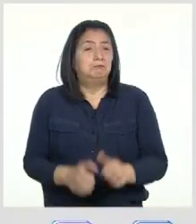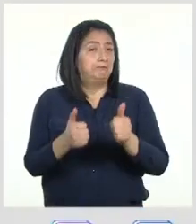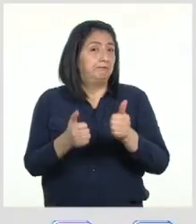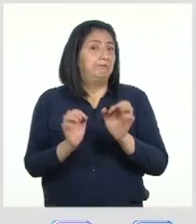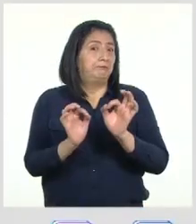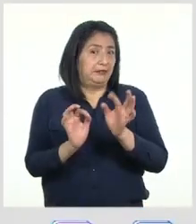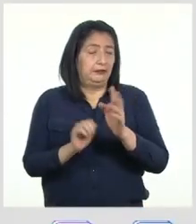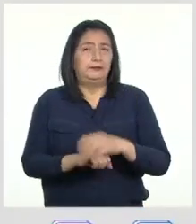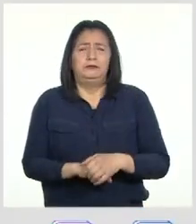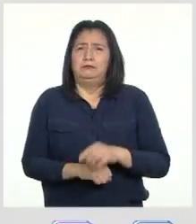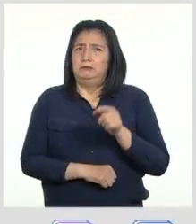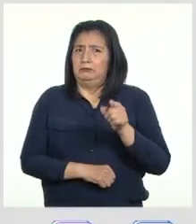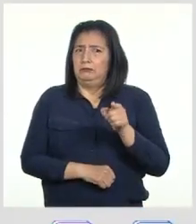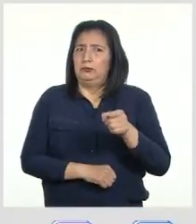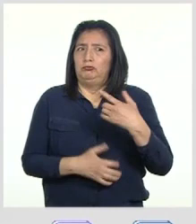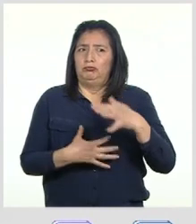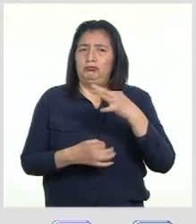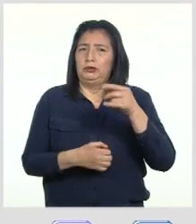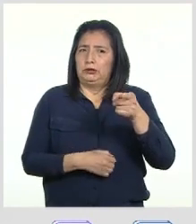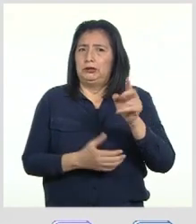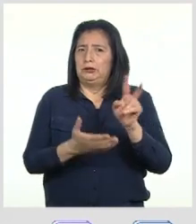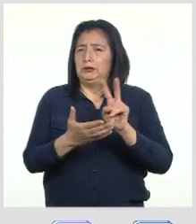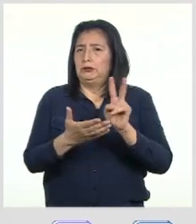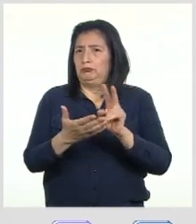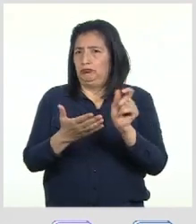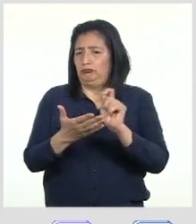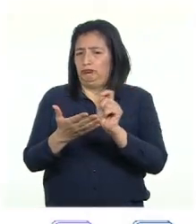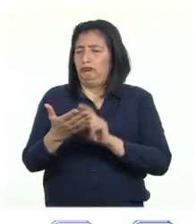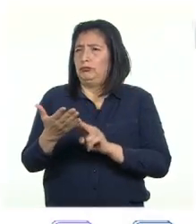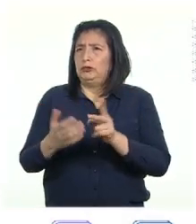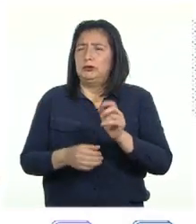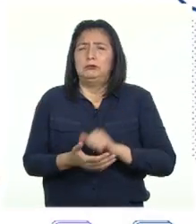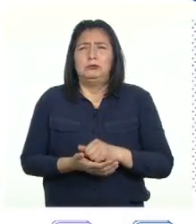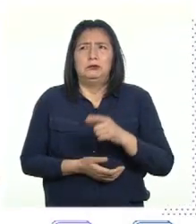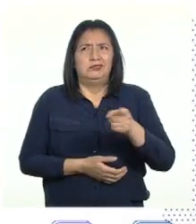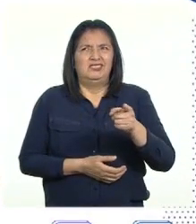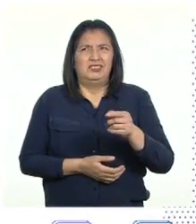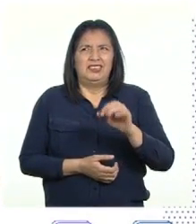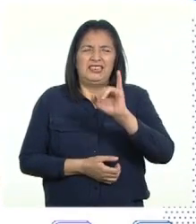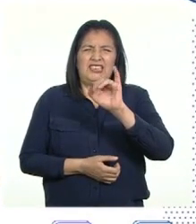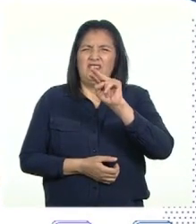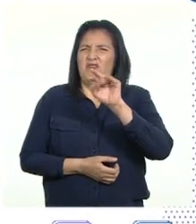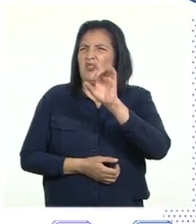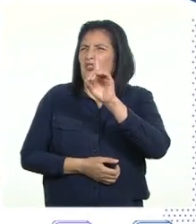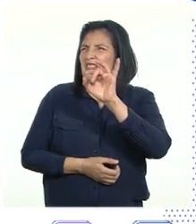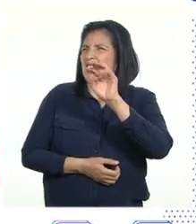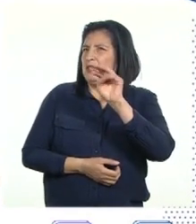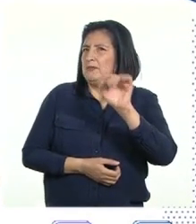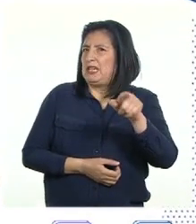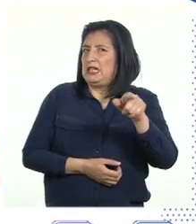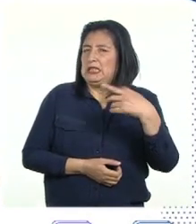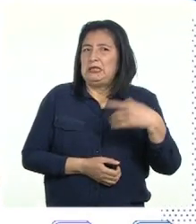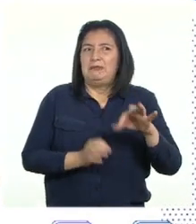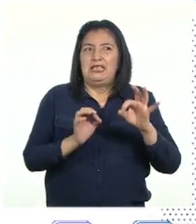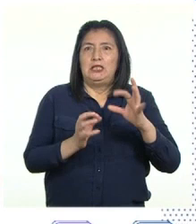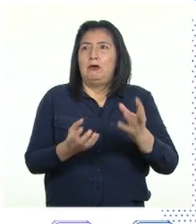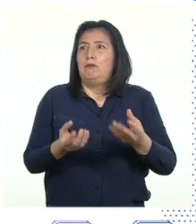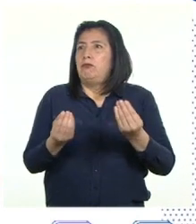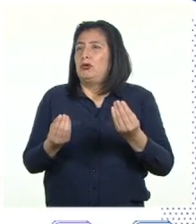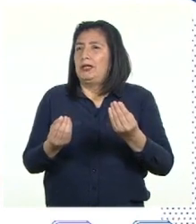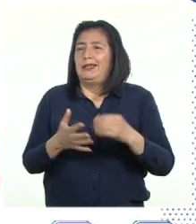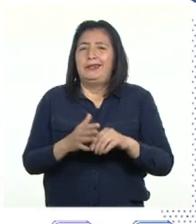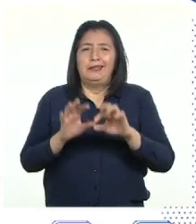Efectivamente, es muy interesante este texto La llamada infodemia es muy peligrosa ya que los